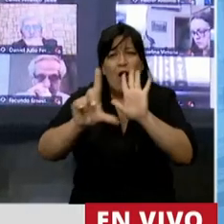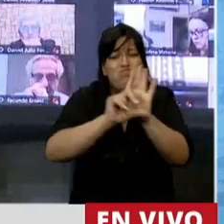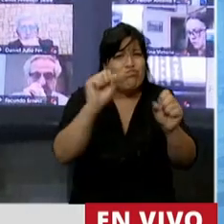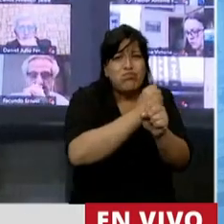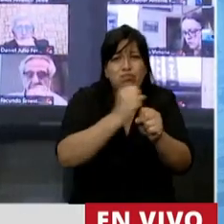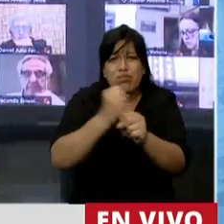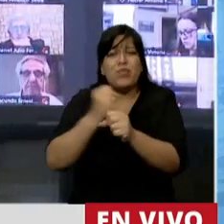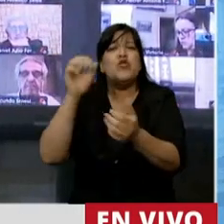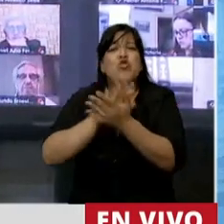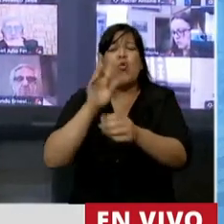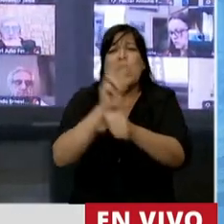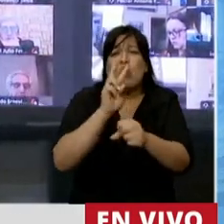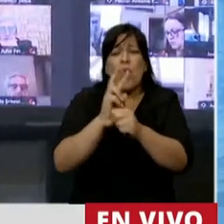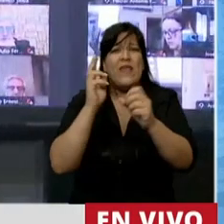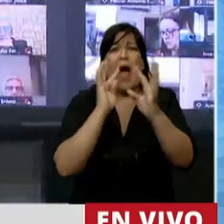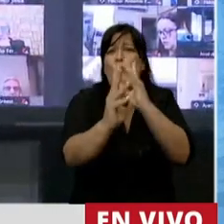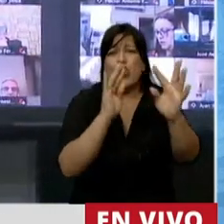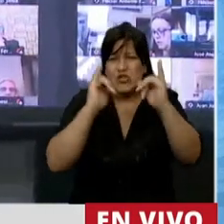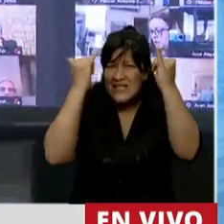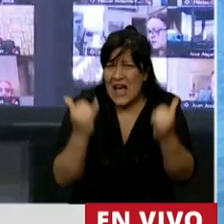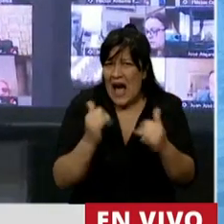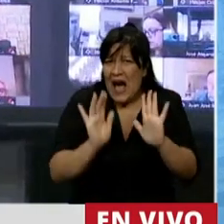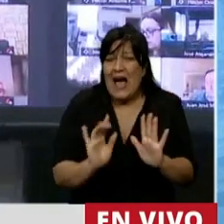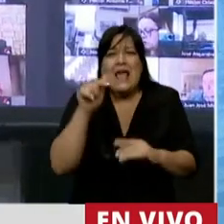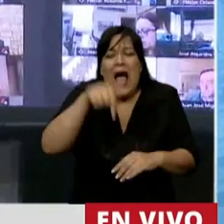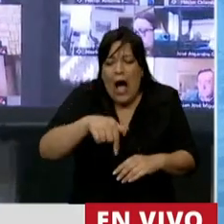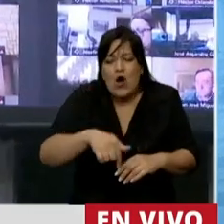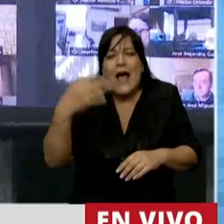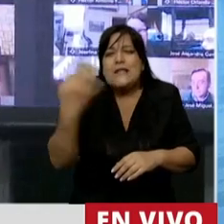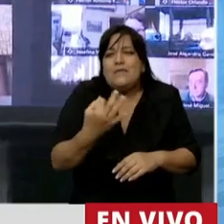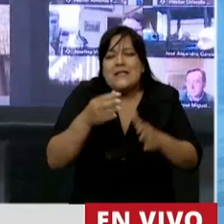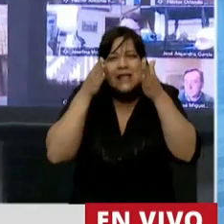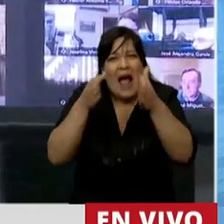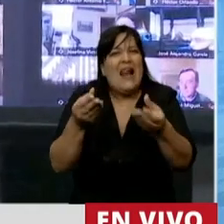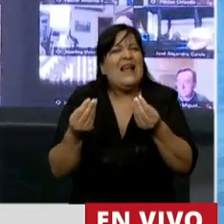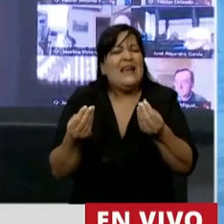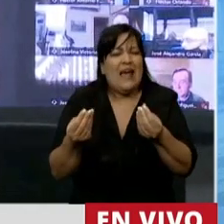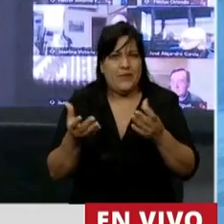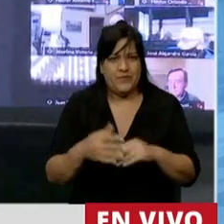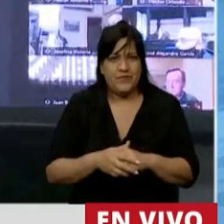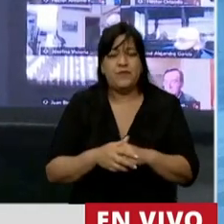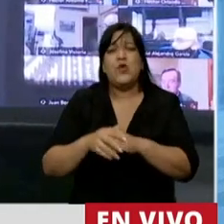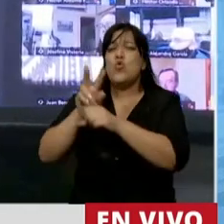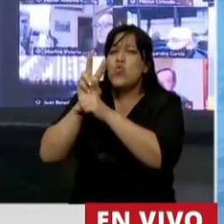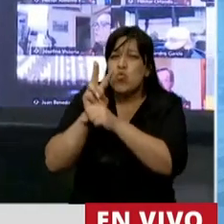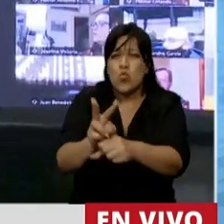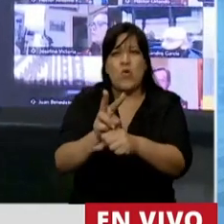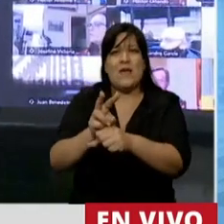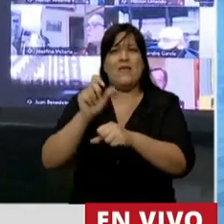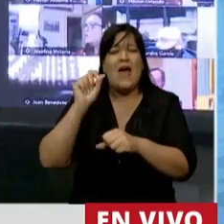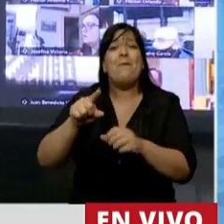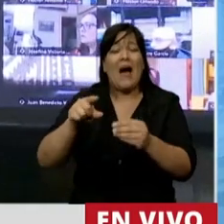al cuidado de los bosques. Lo que sí estamos haciendo puntualmente, Presidente, es resguardando la